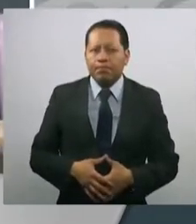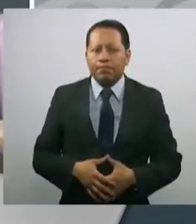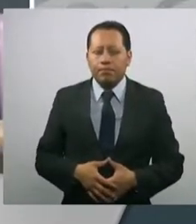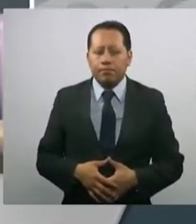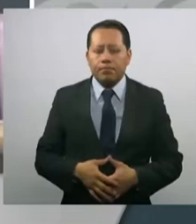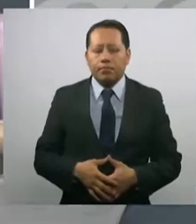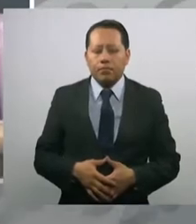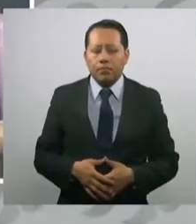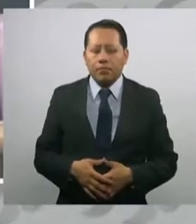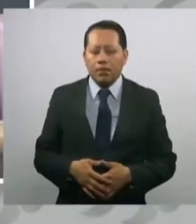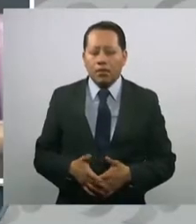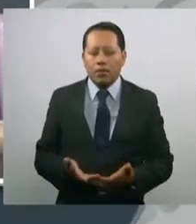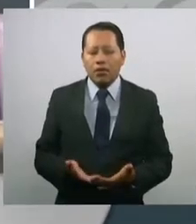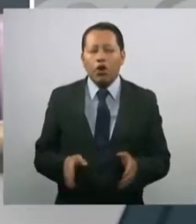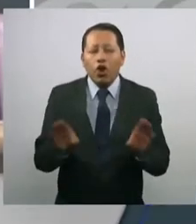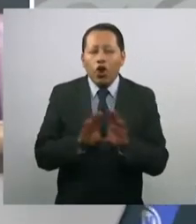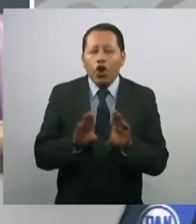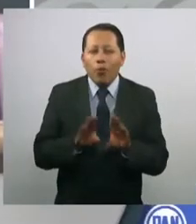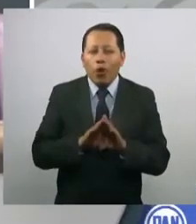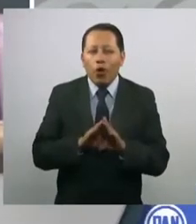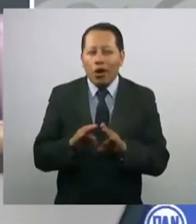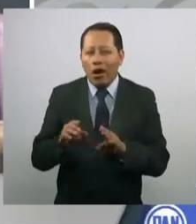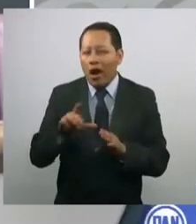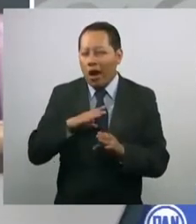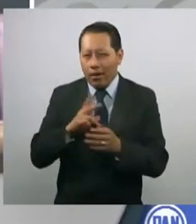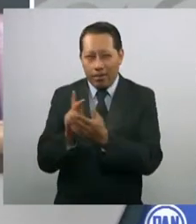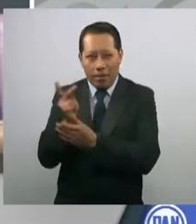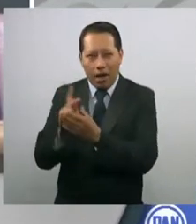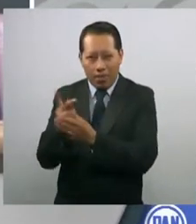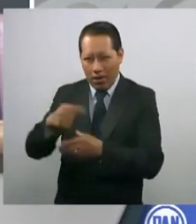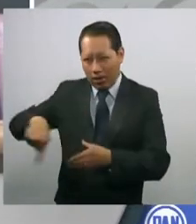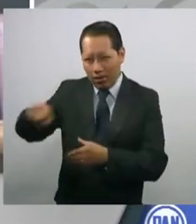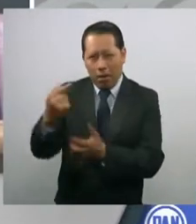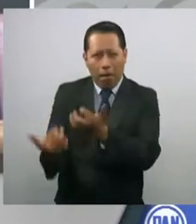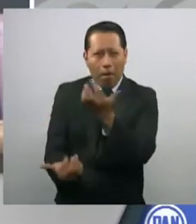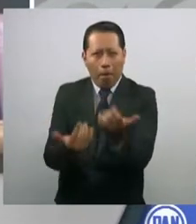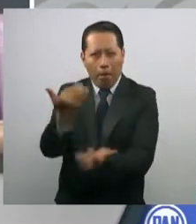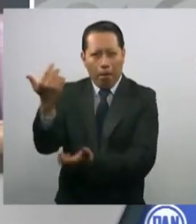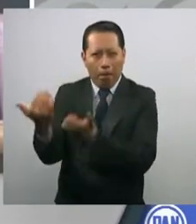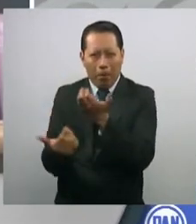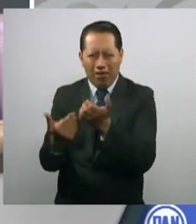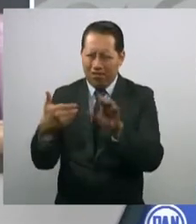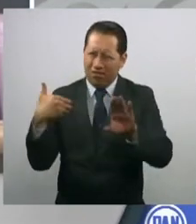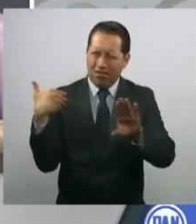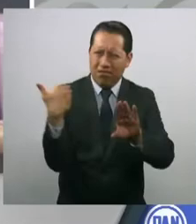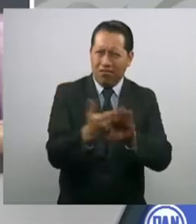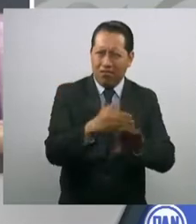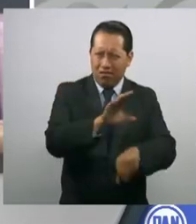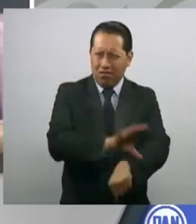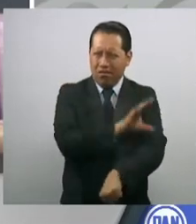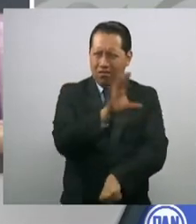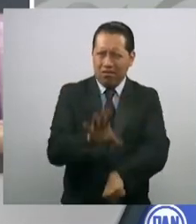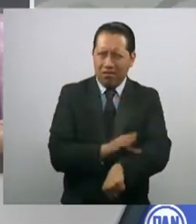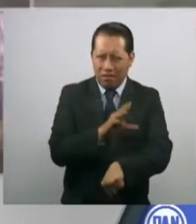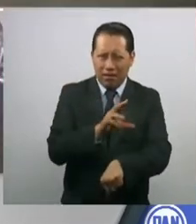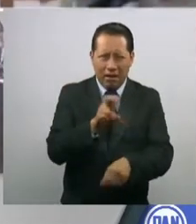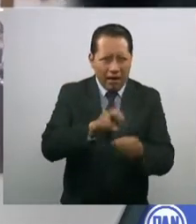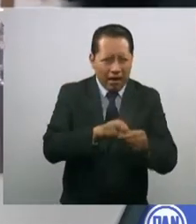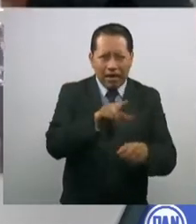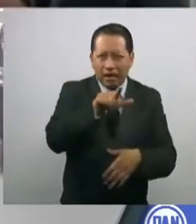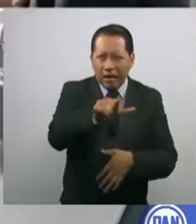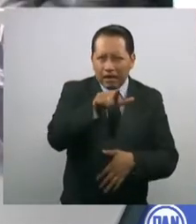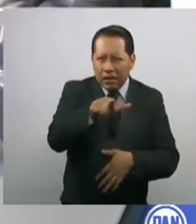¿Cómo es posible que un incendio de pastizales haya afectado a la red eléctrica de nuestro país en 17 estados?